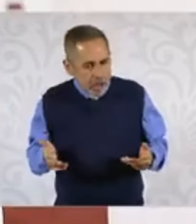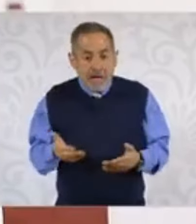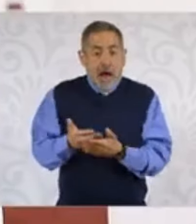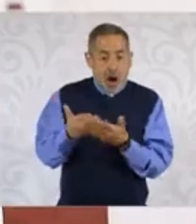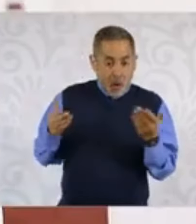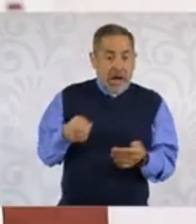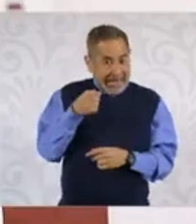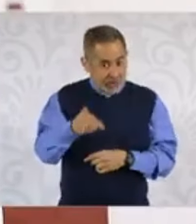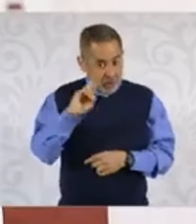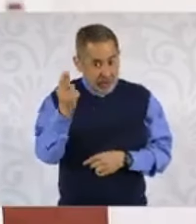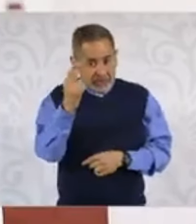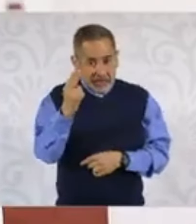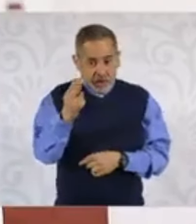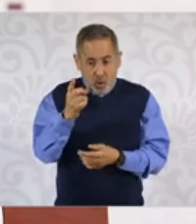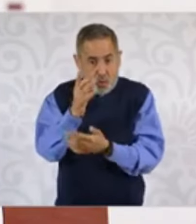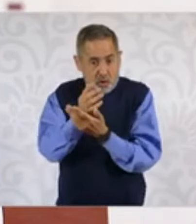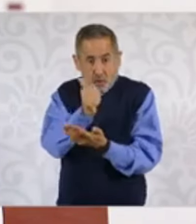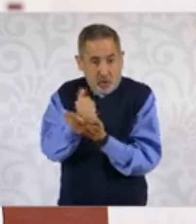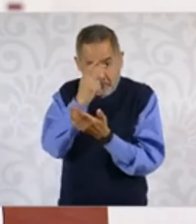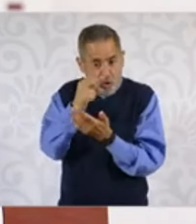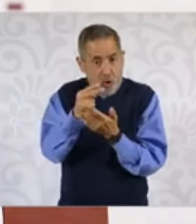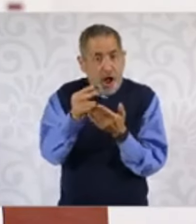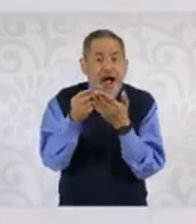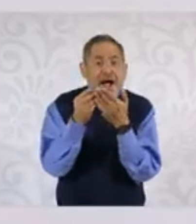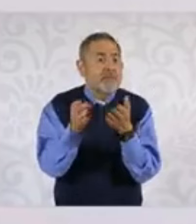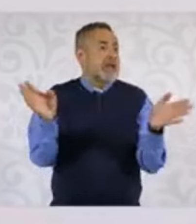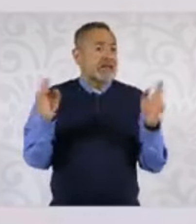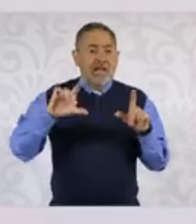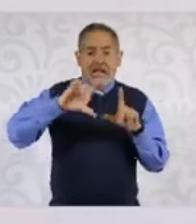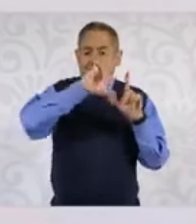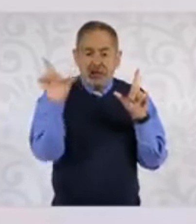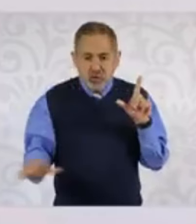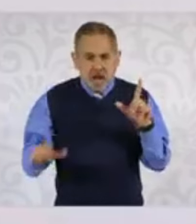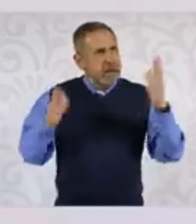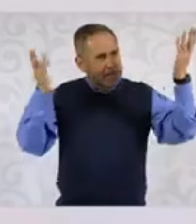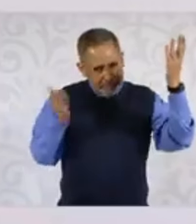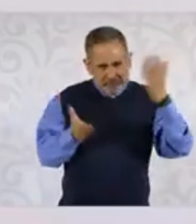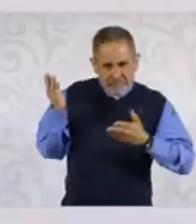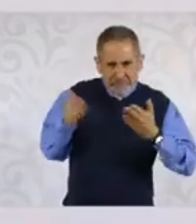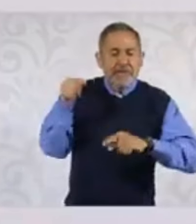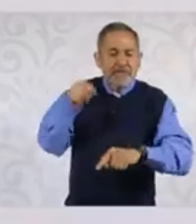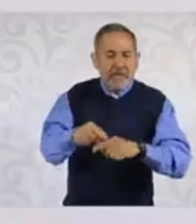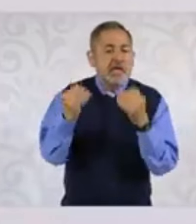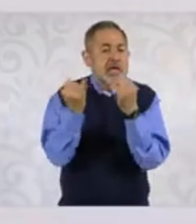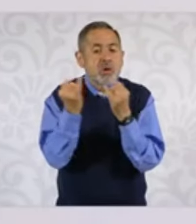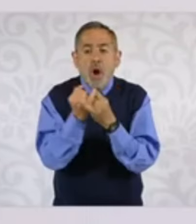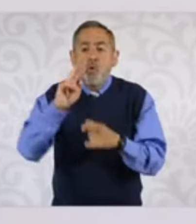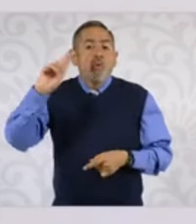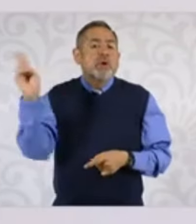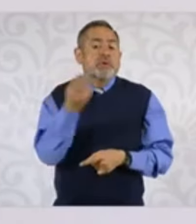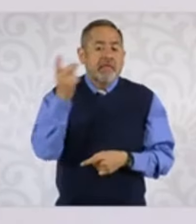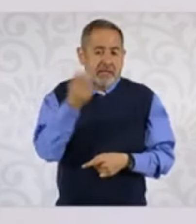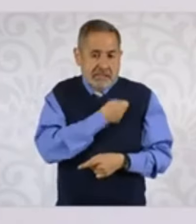si el primero es dos, si el dos es domingo, eso significa que ustedes les